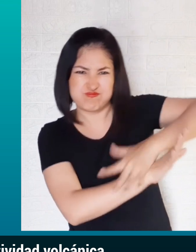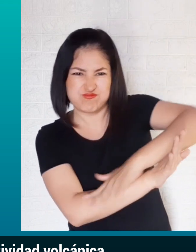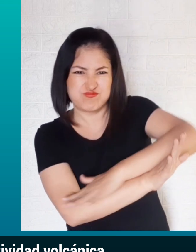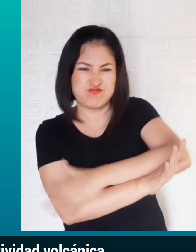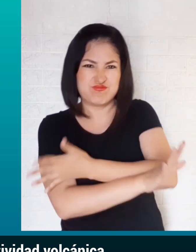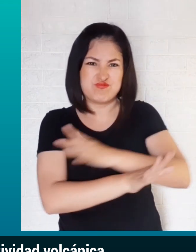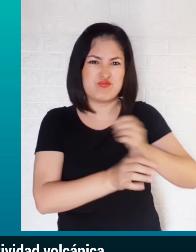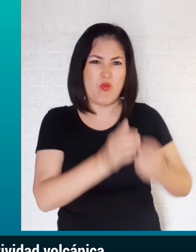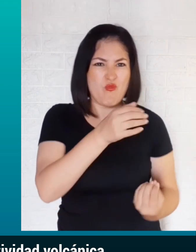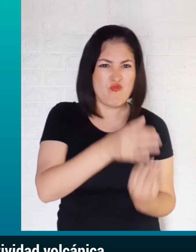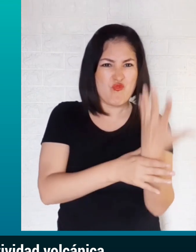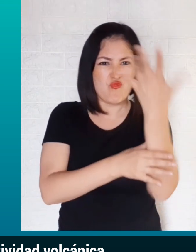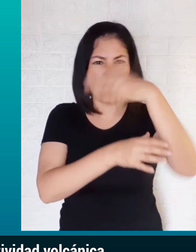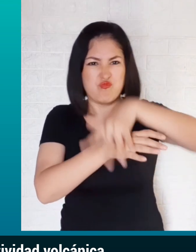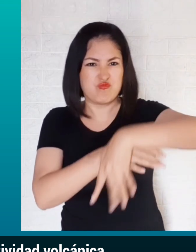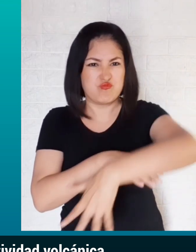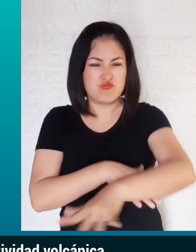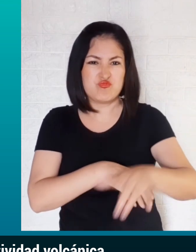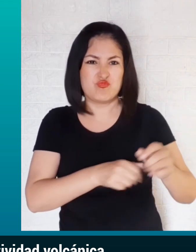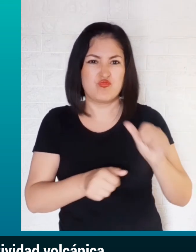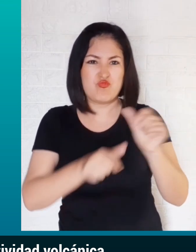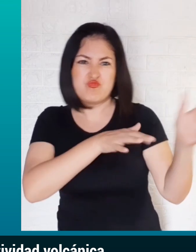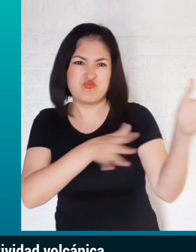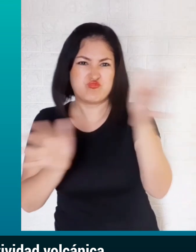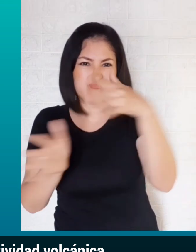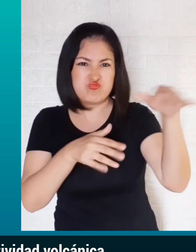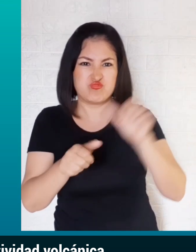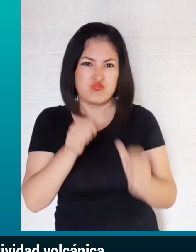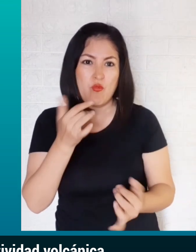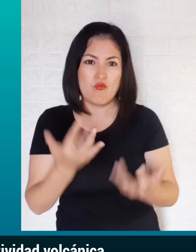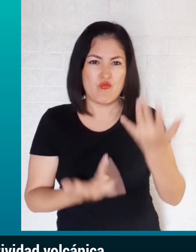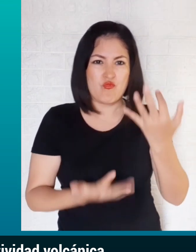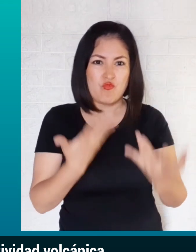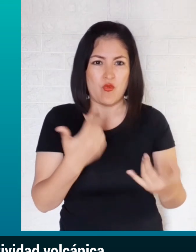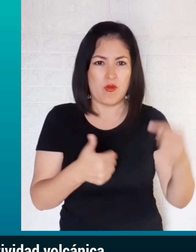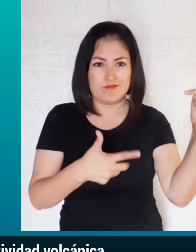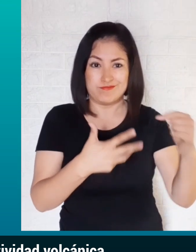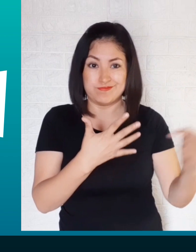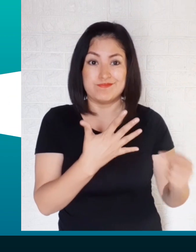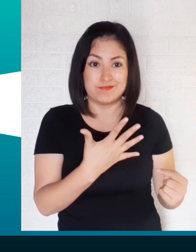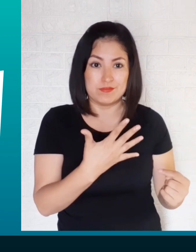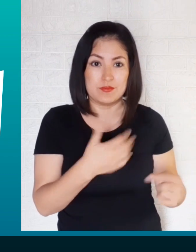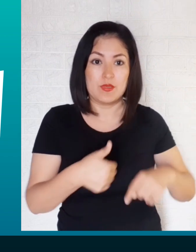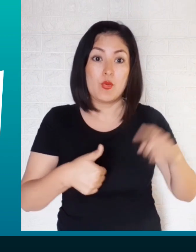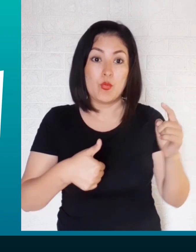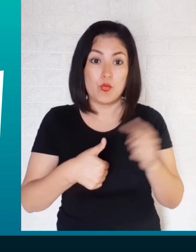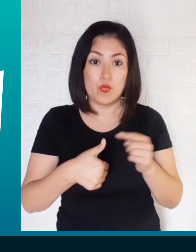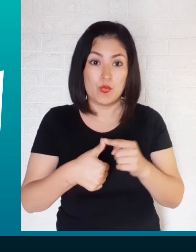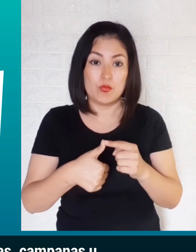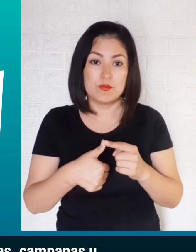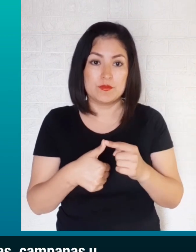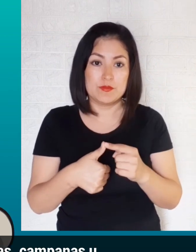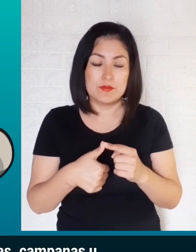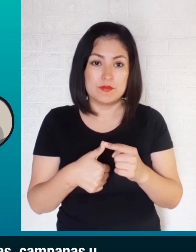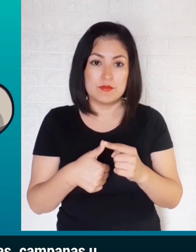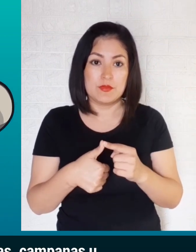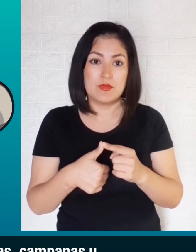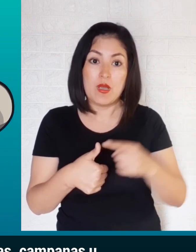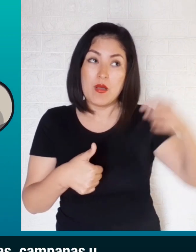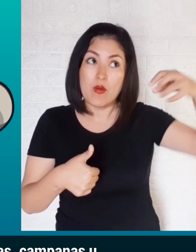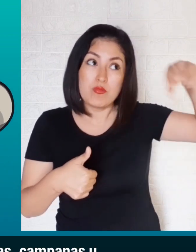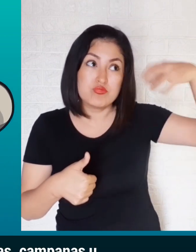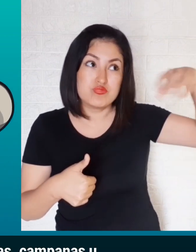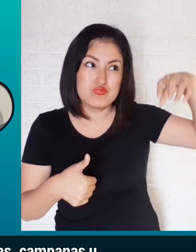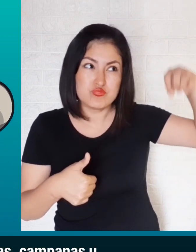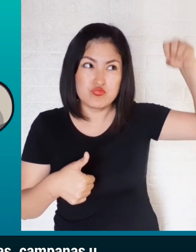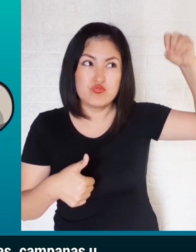actividad volcánica, vientos fuertes, incendios forestales, entre otros. Momento 1. El simulacro inicia